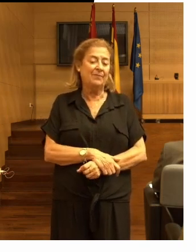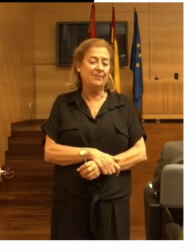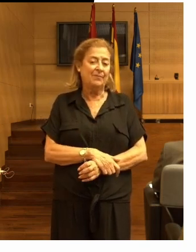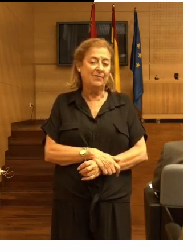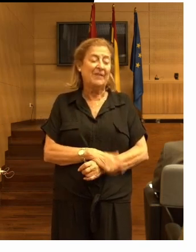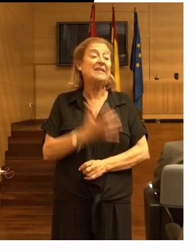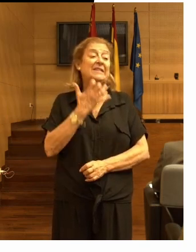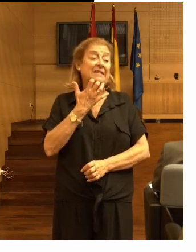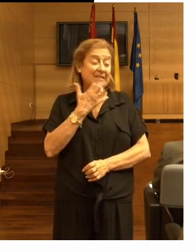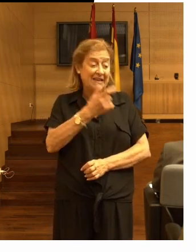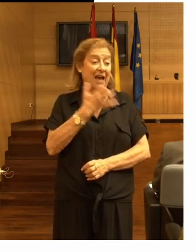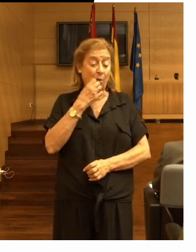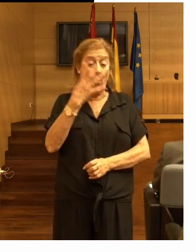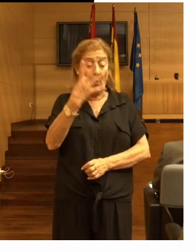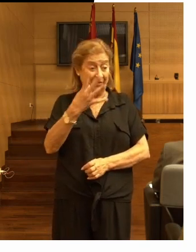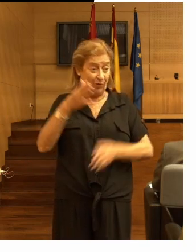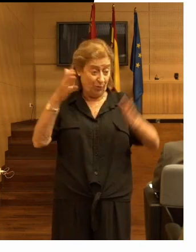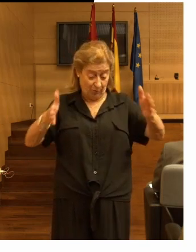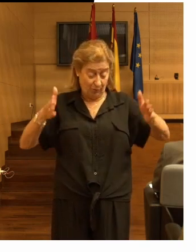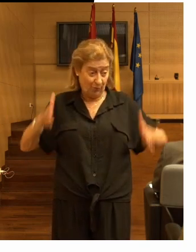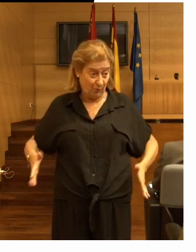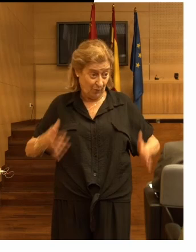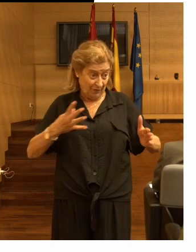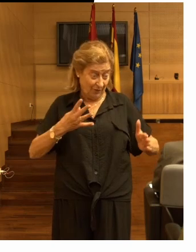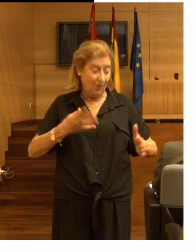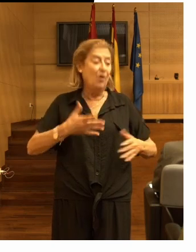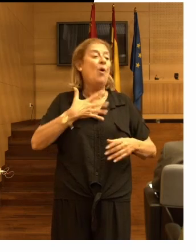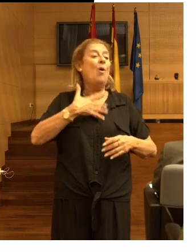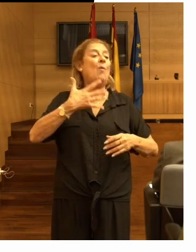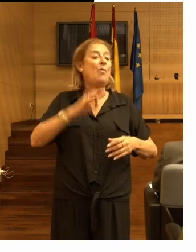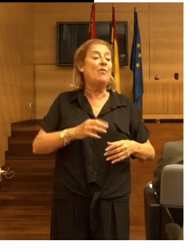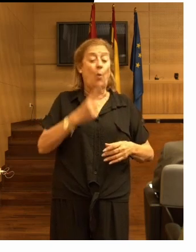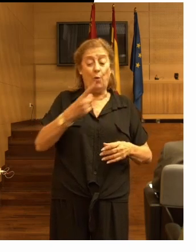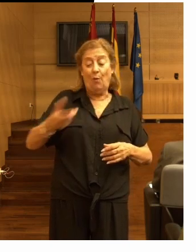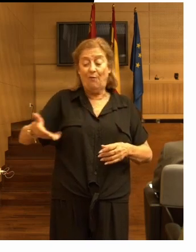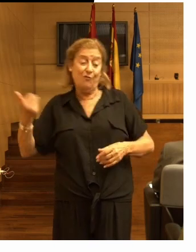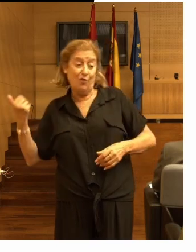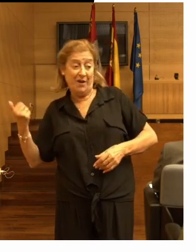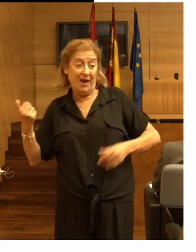si tienes cuatro por lo menos puedes quitar algunos